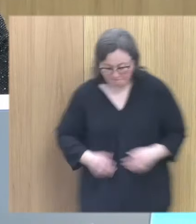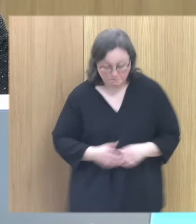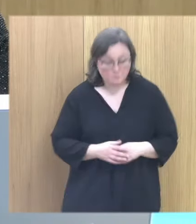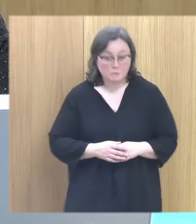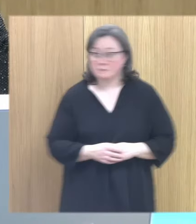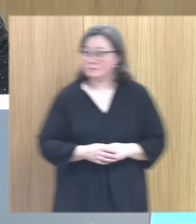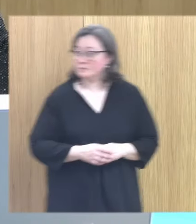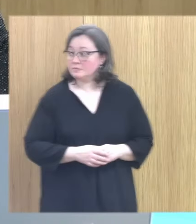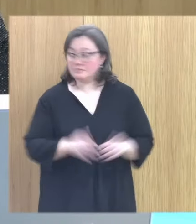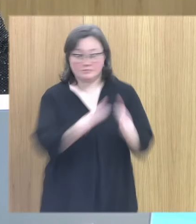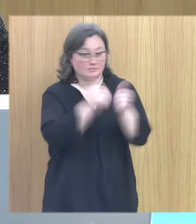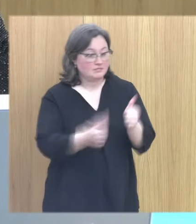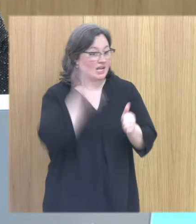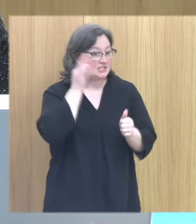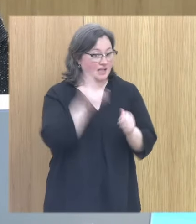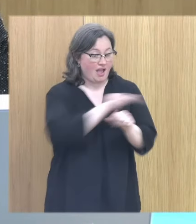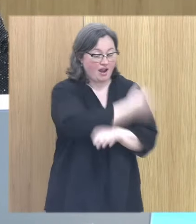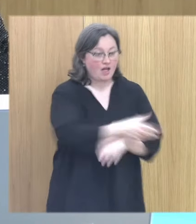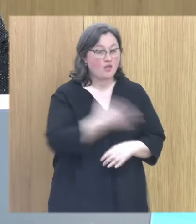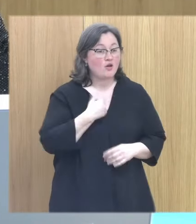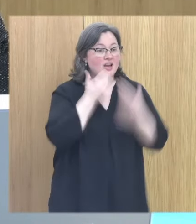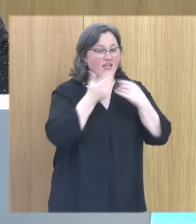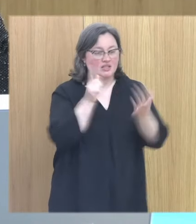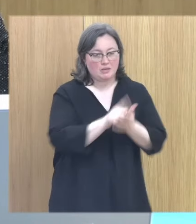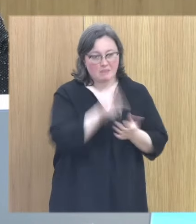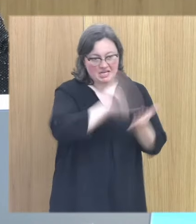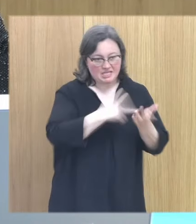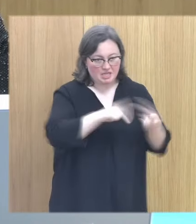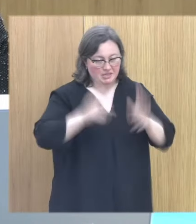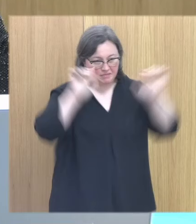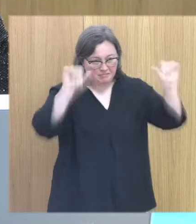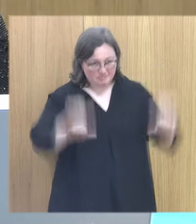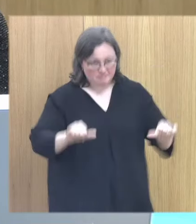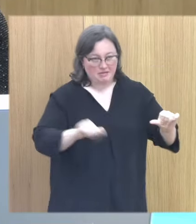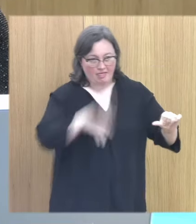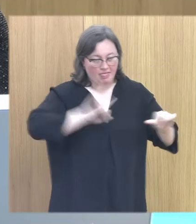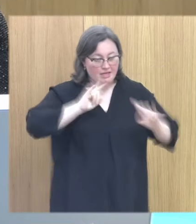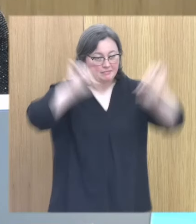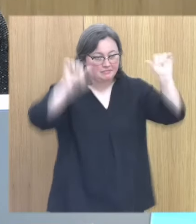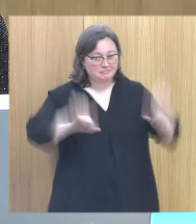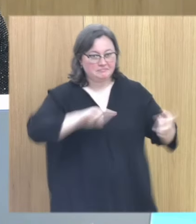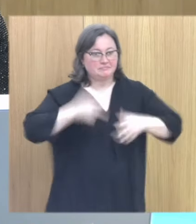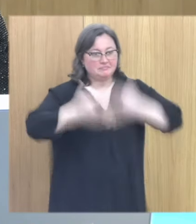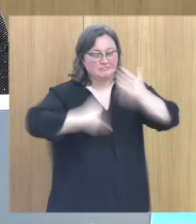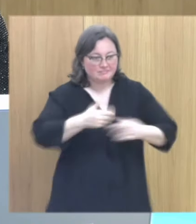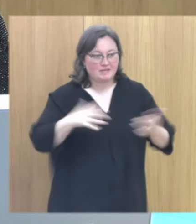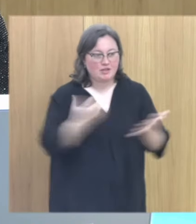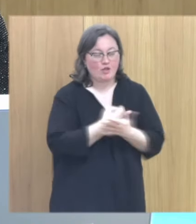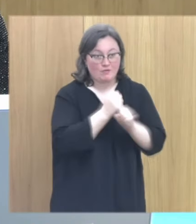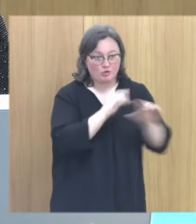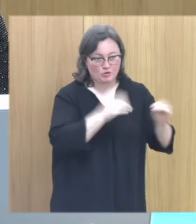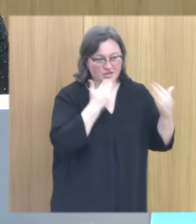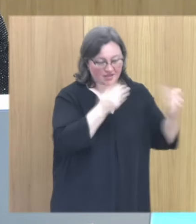me sumo agradecimiento y también las personas que están traduciendo porque me está malificando también como está la ciudad de la labor